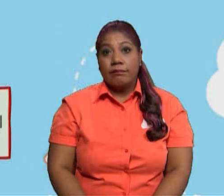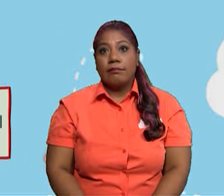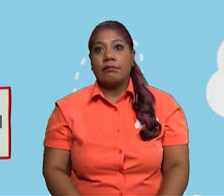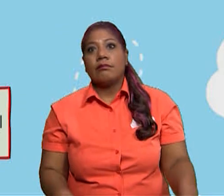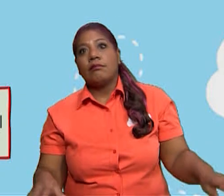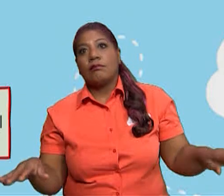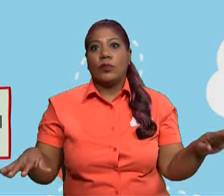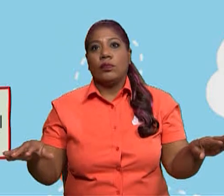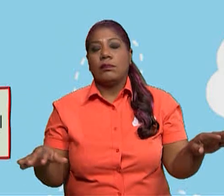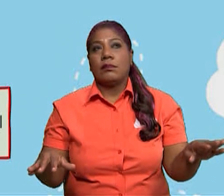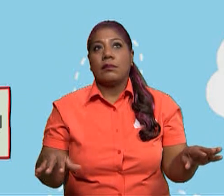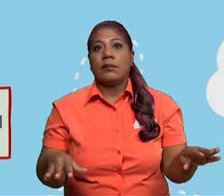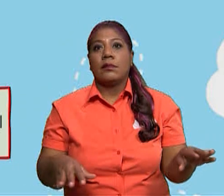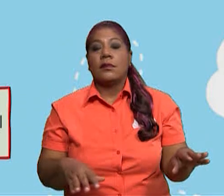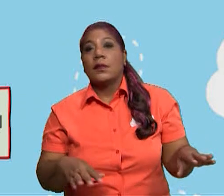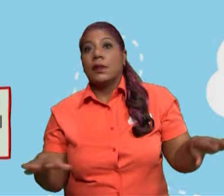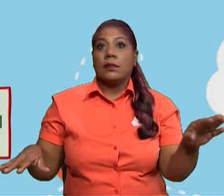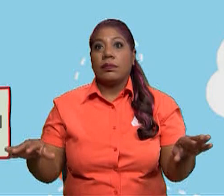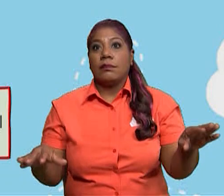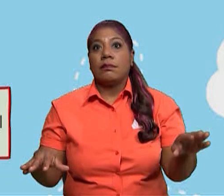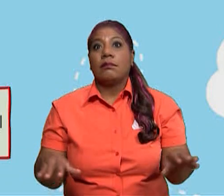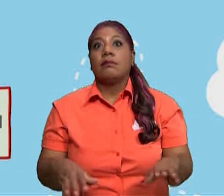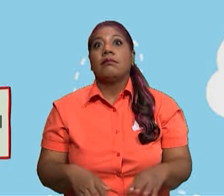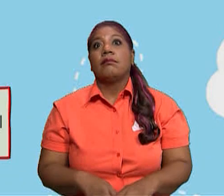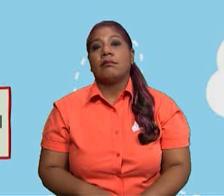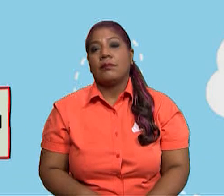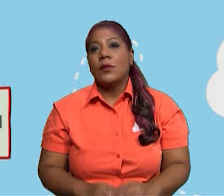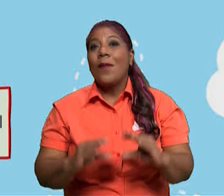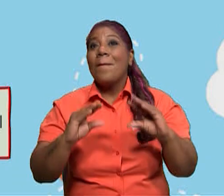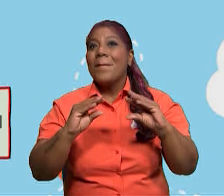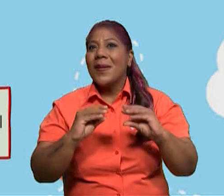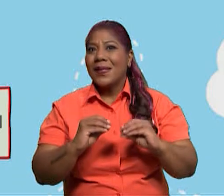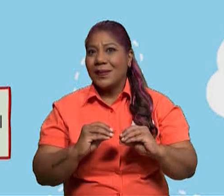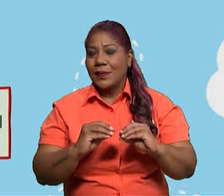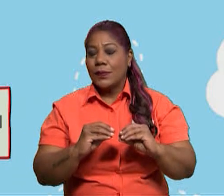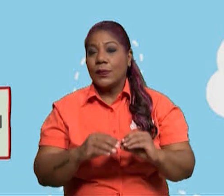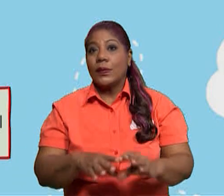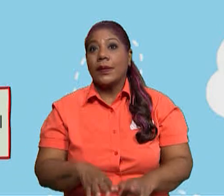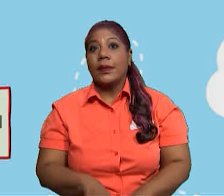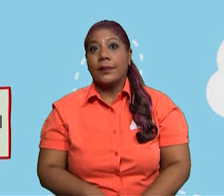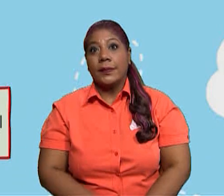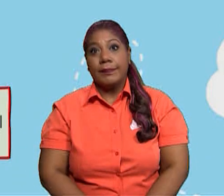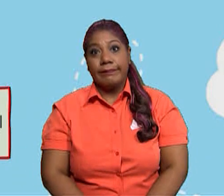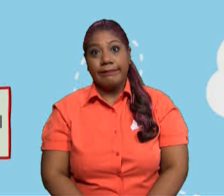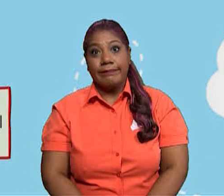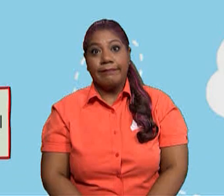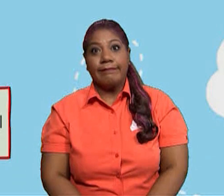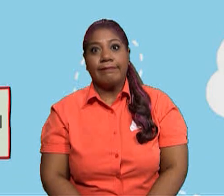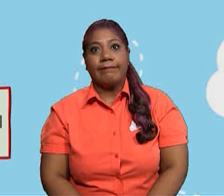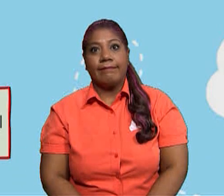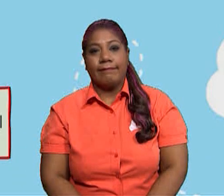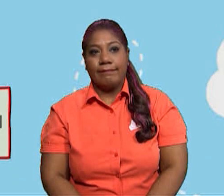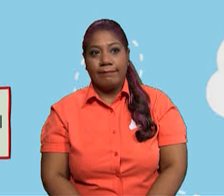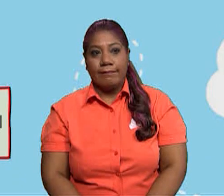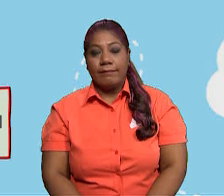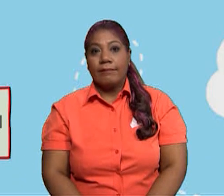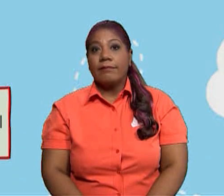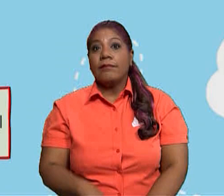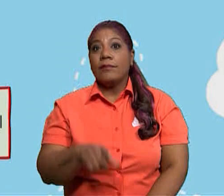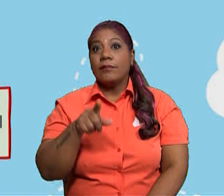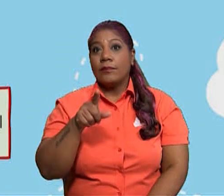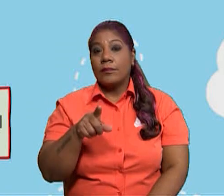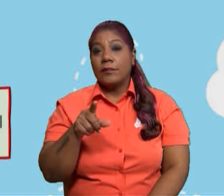repentinos y continuos de menor intensidad que el terremoto. Vamos a leer en pareja